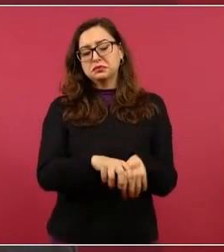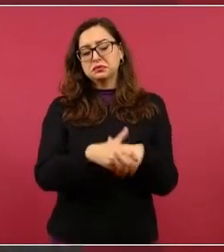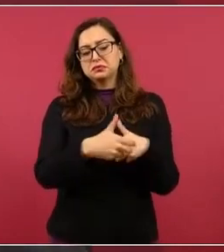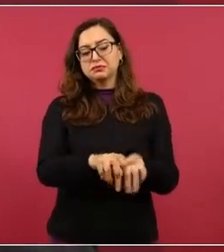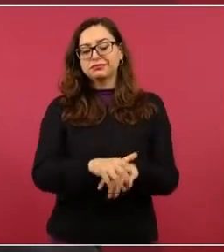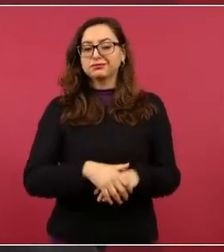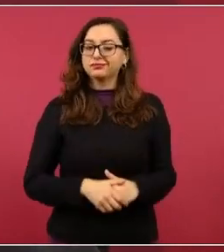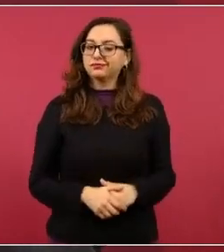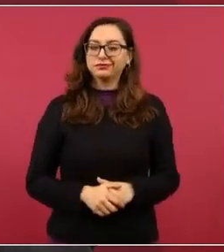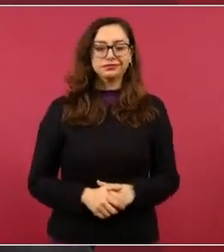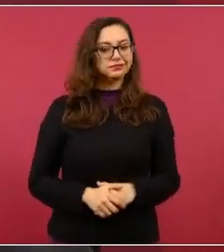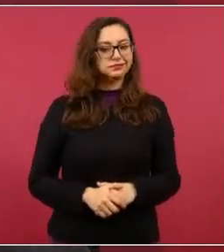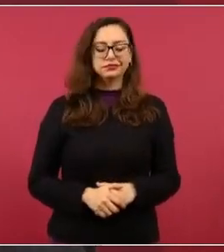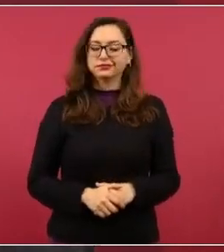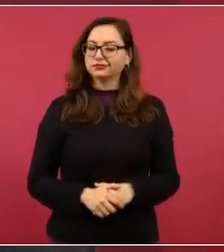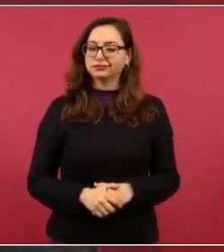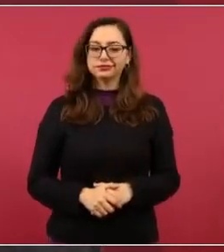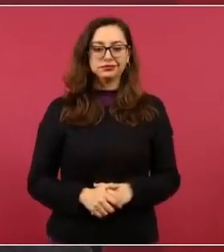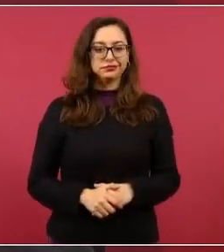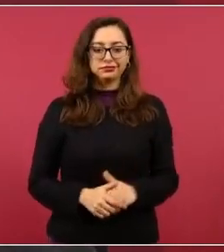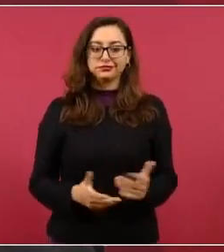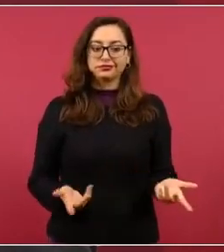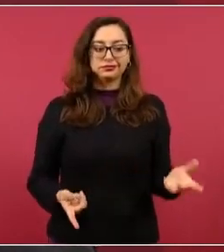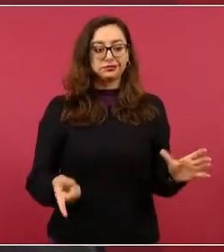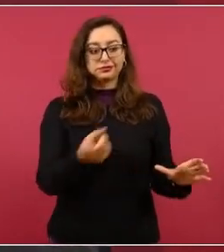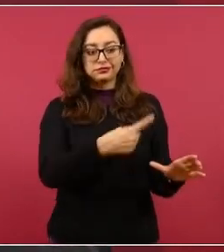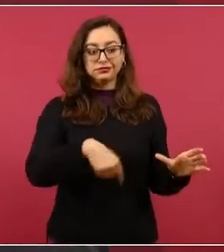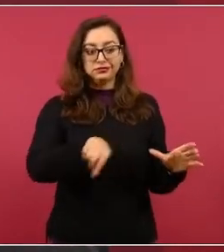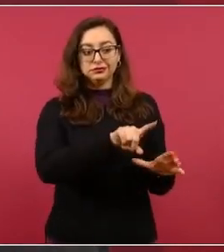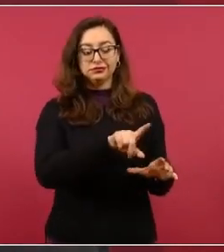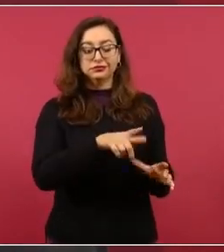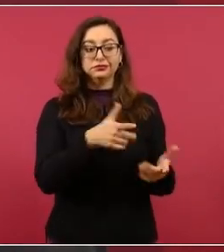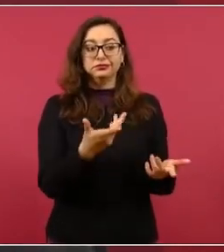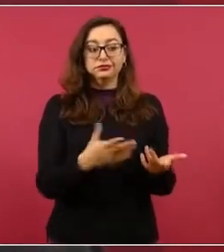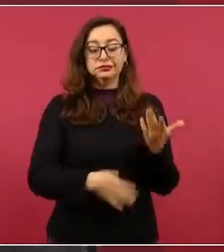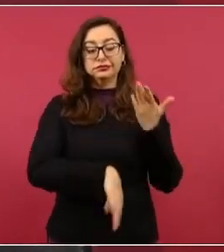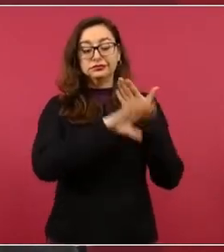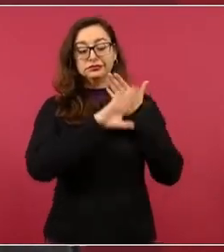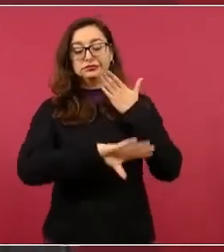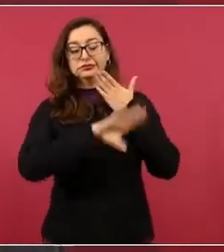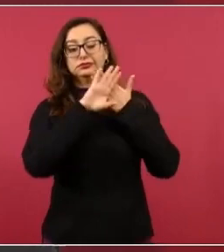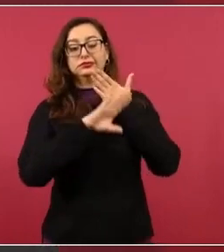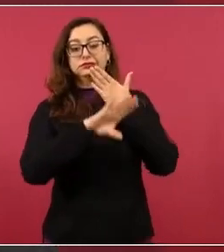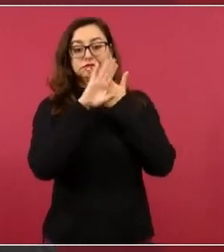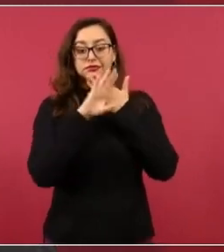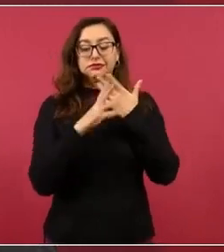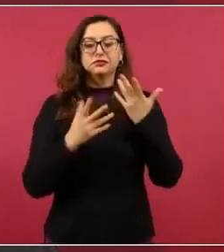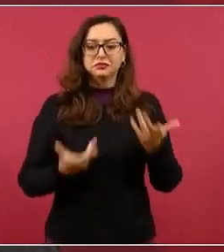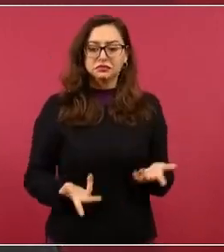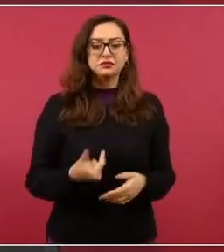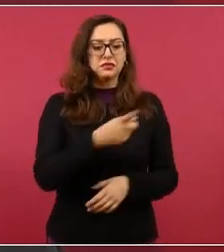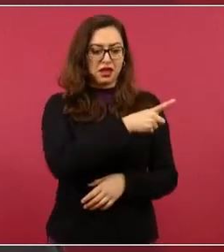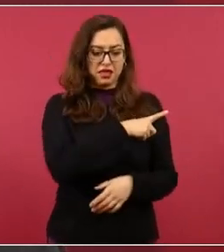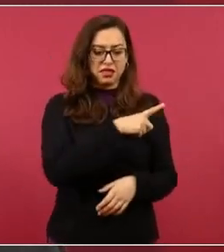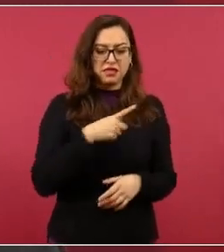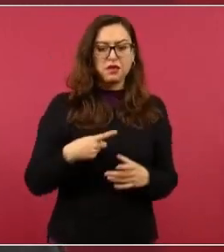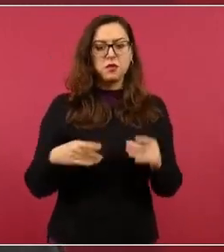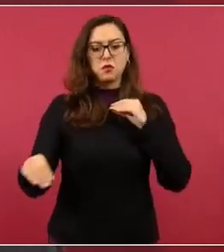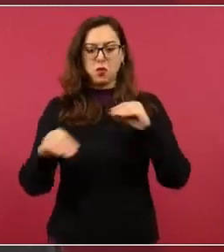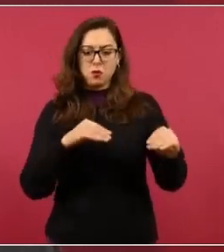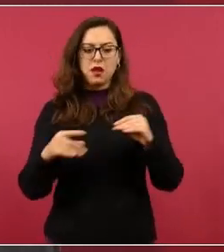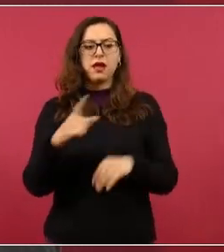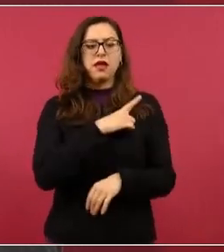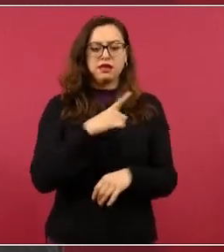Los del bloque opositor tienen que seguir activos